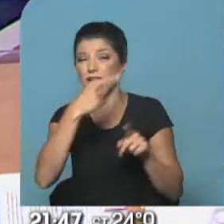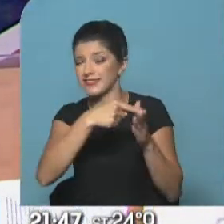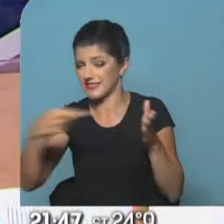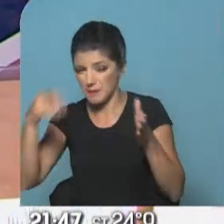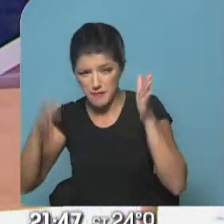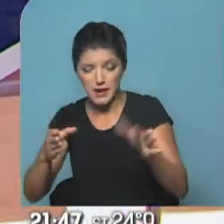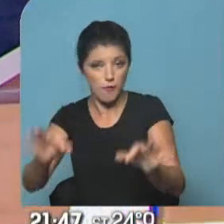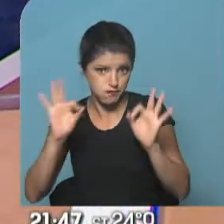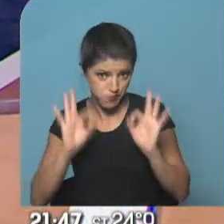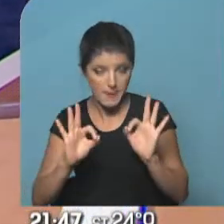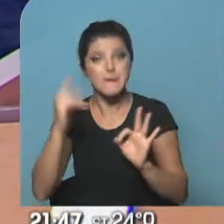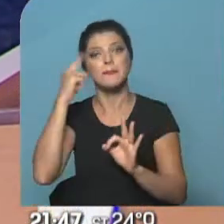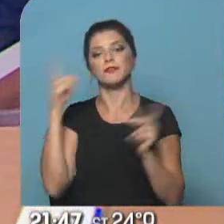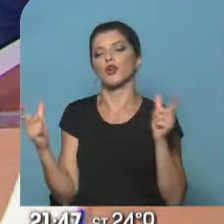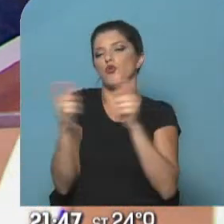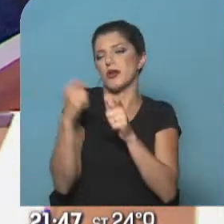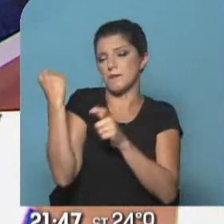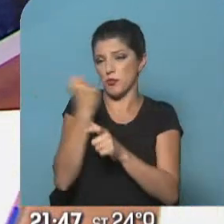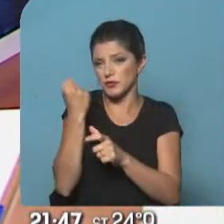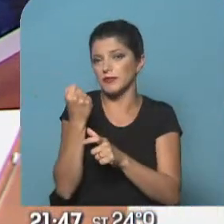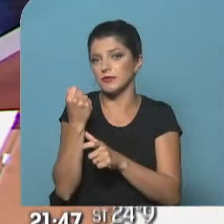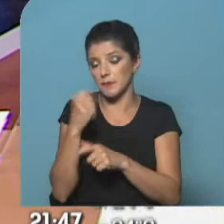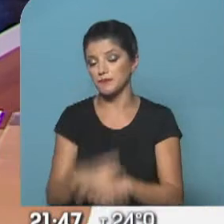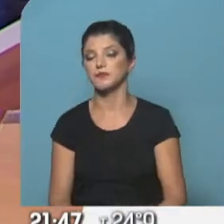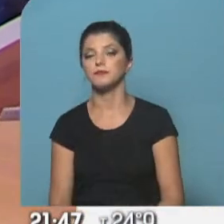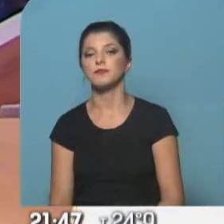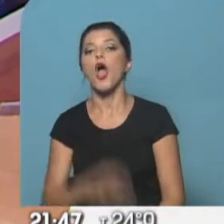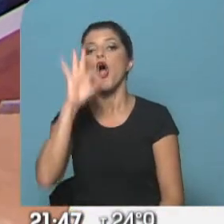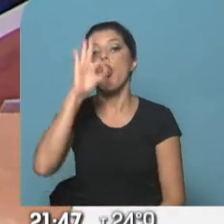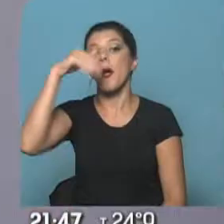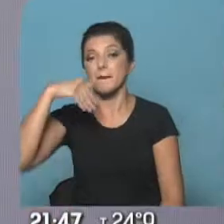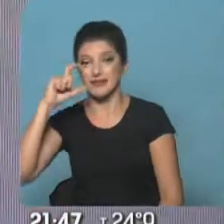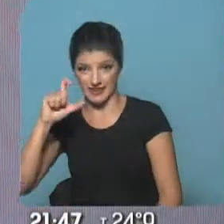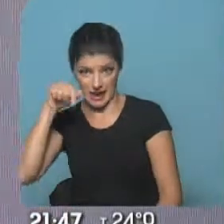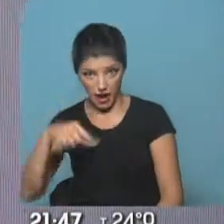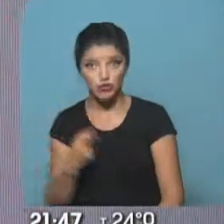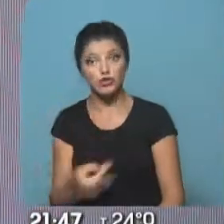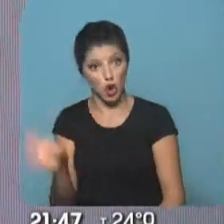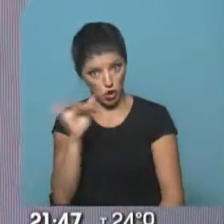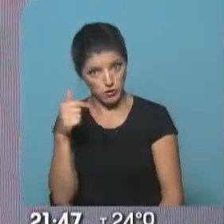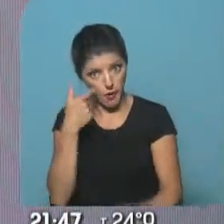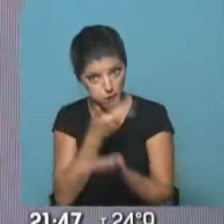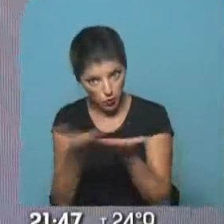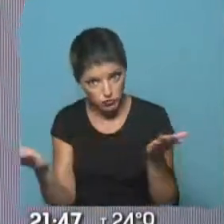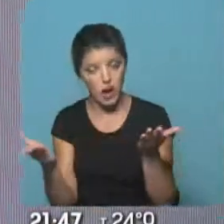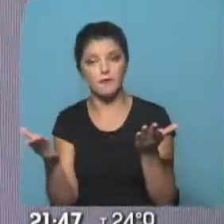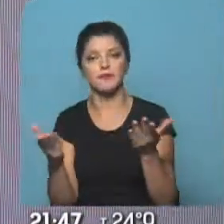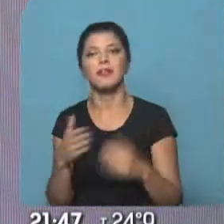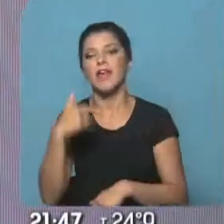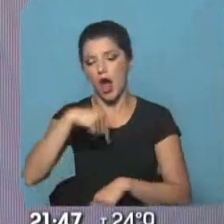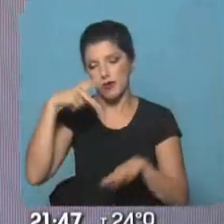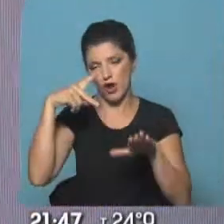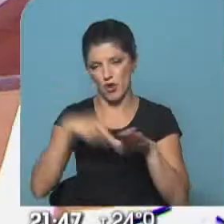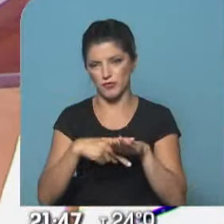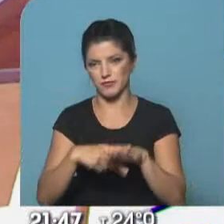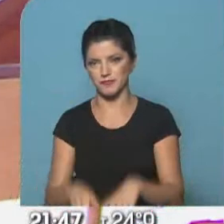importante cumbre de la Organización Mundial de Comercio que estaremos cubriendo día a día aquí en el Noticentral, en el cual enseguida seguimos después de la